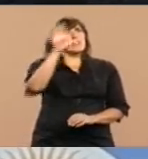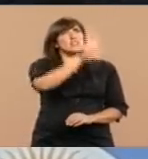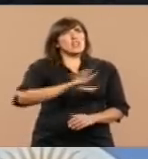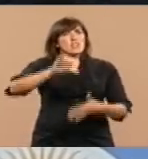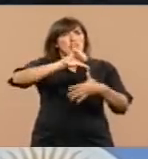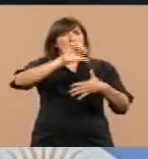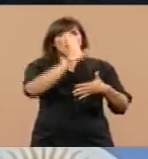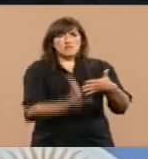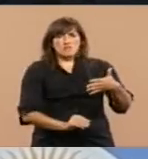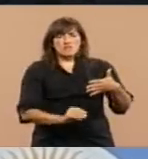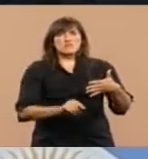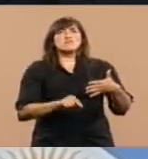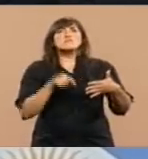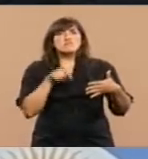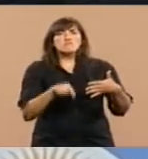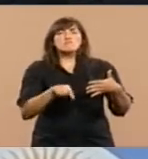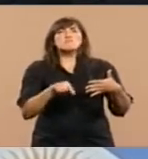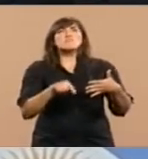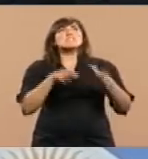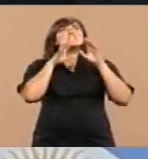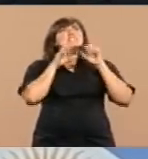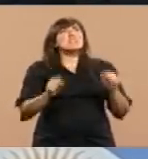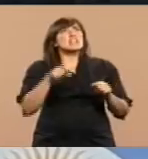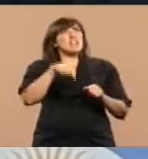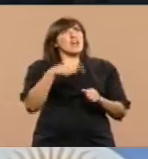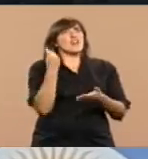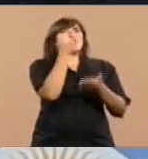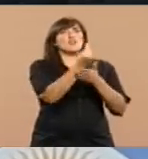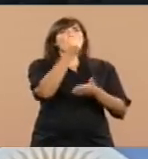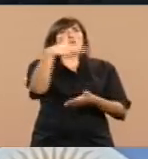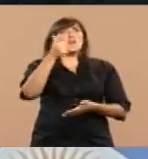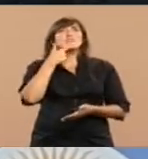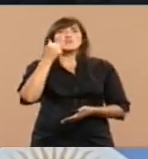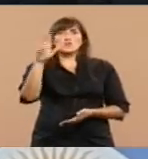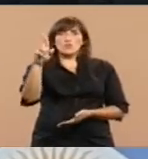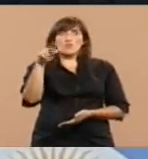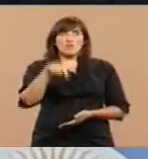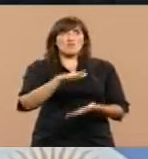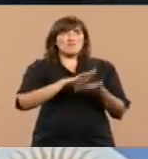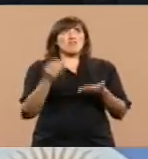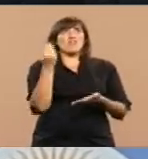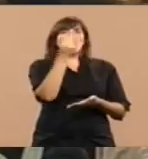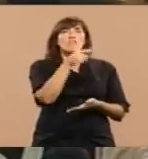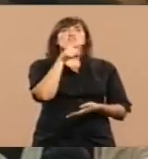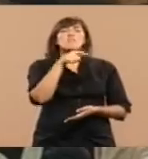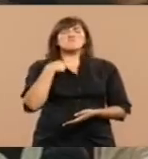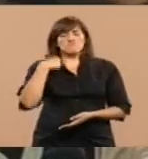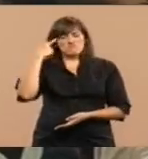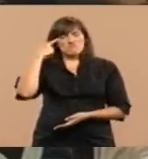dirigida al secretario general Ban Ki-moon, yo sé que vamos a recuperar